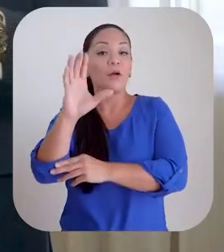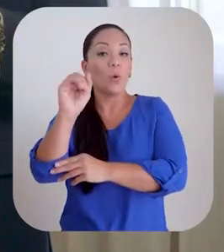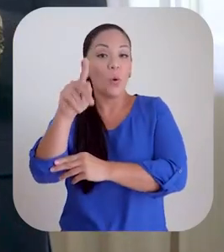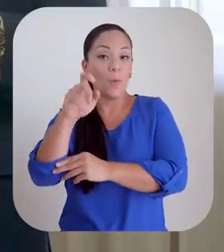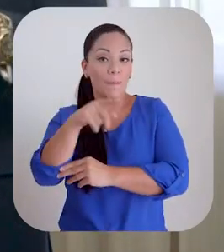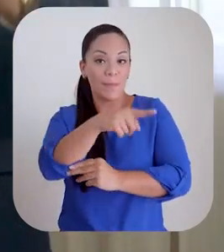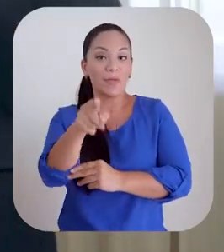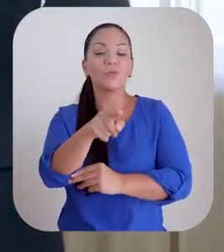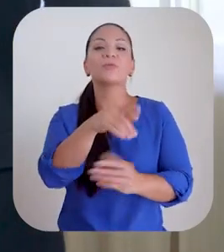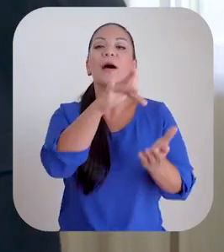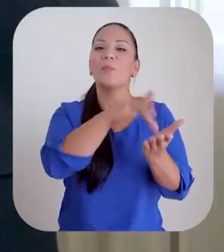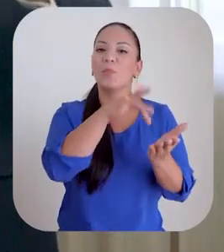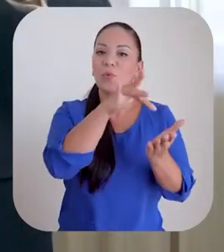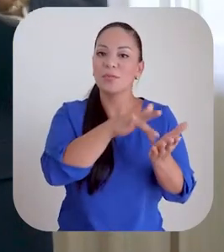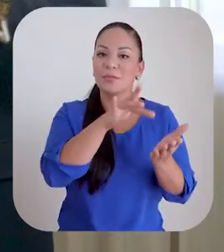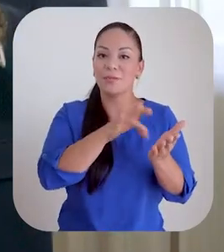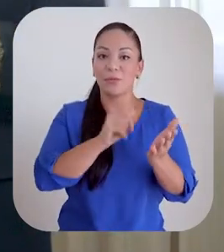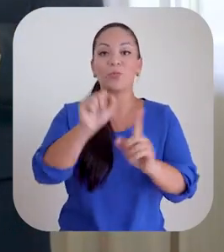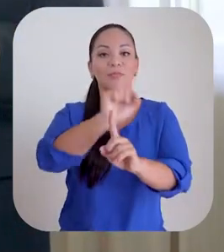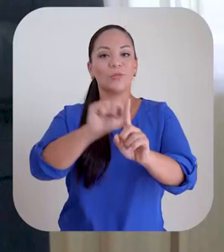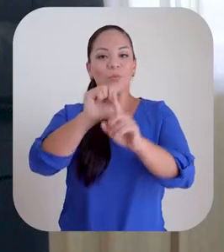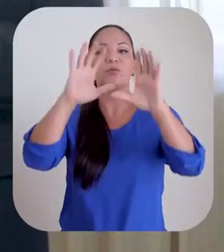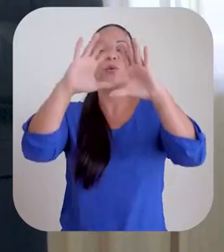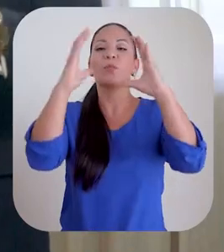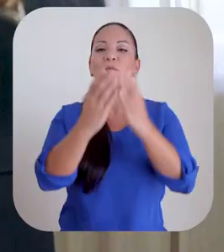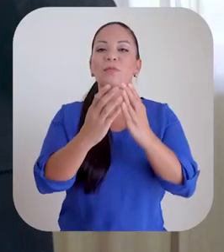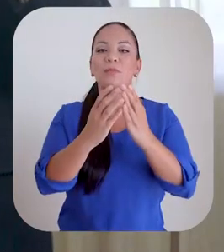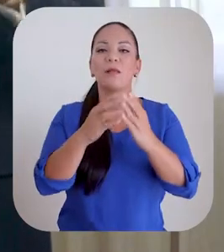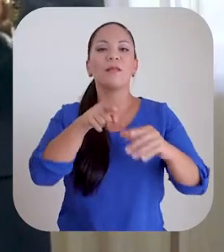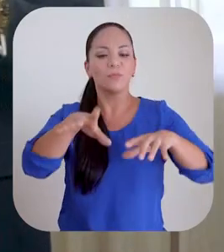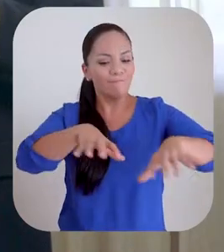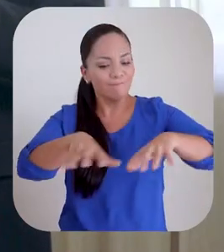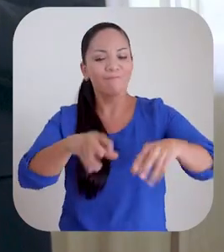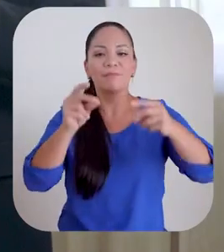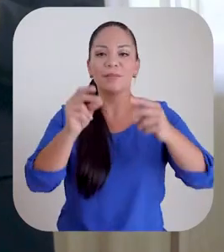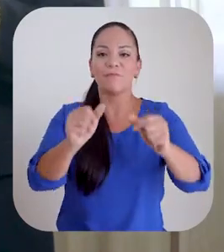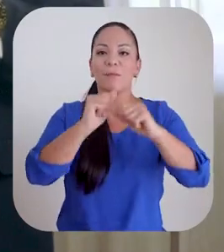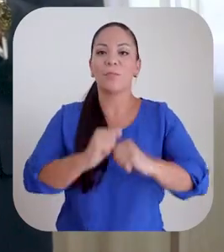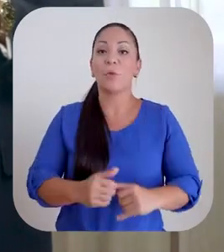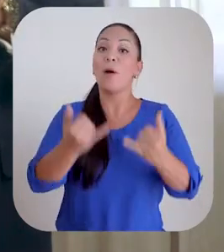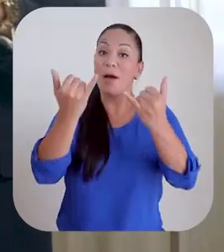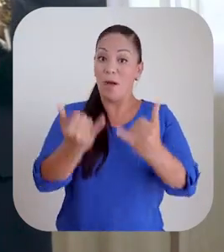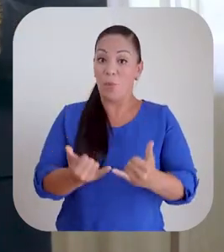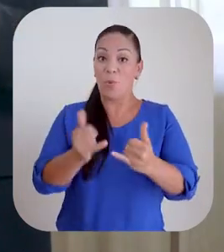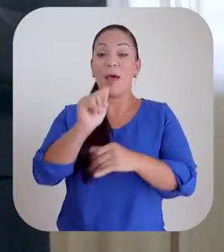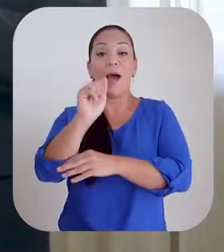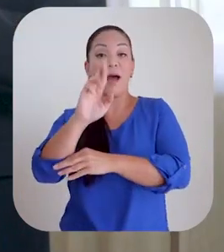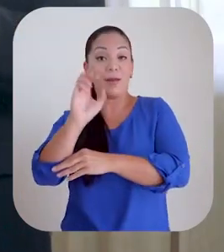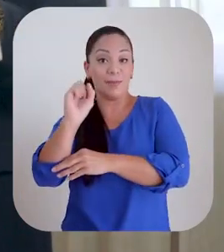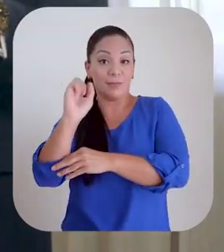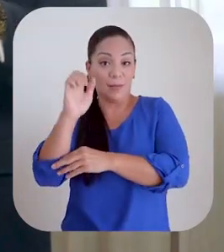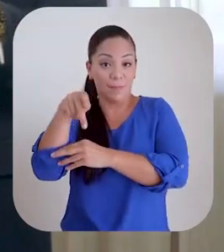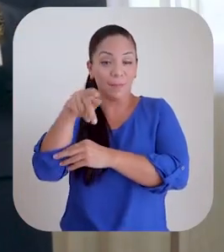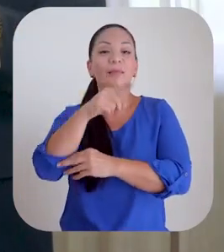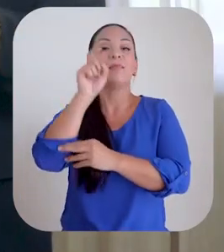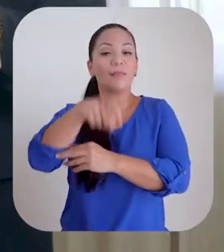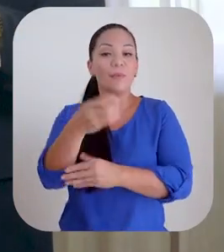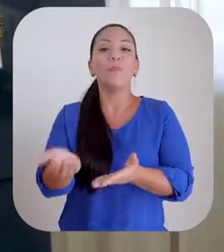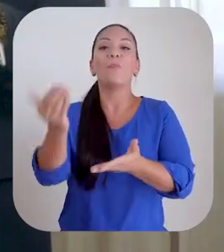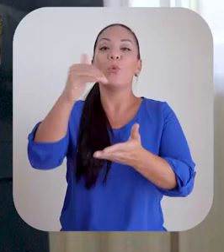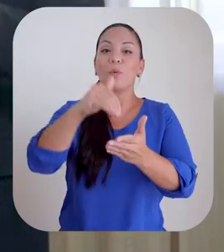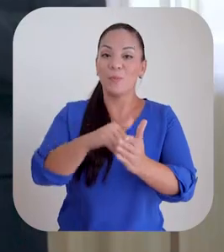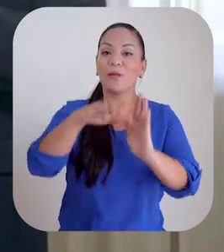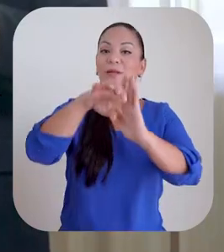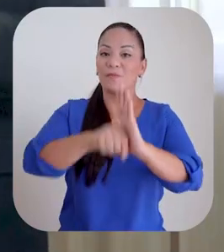Recope está aprovechando la tendencia mundial, actuando rápido, le toca a Arecep ahora volver